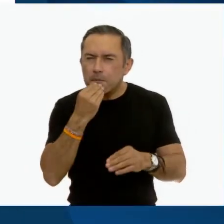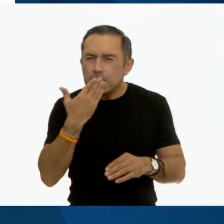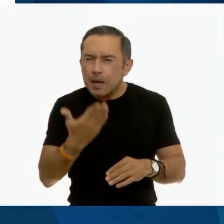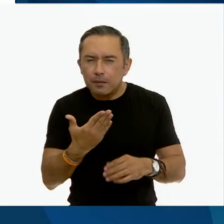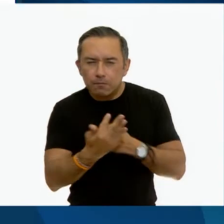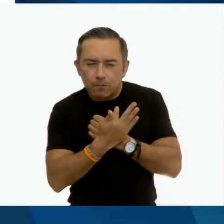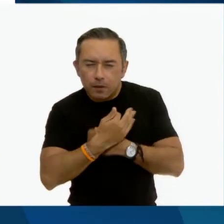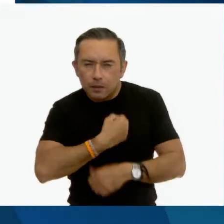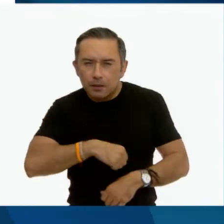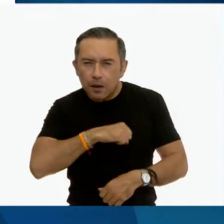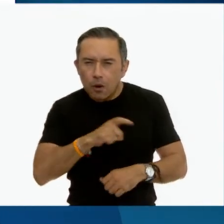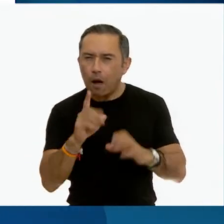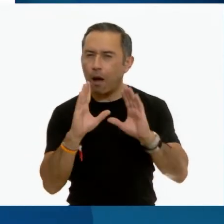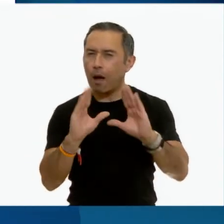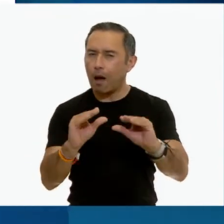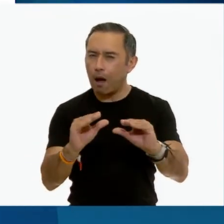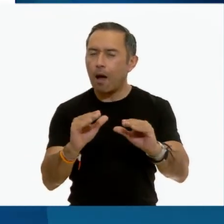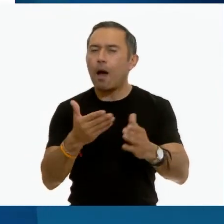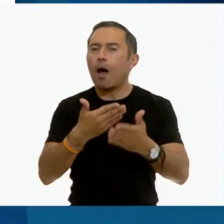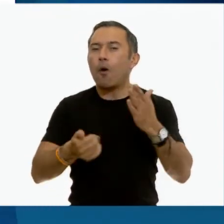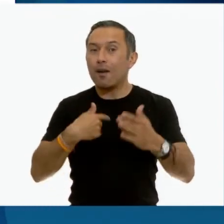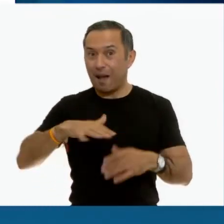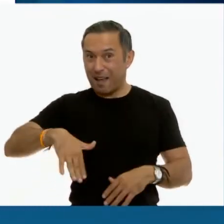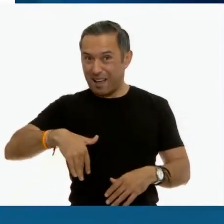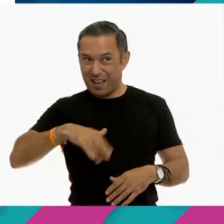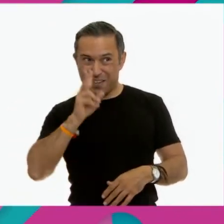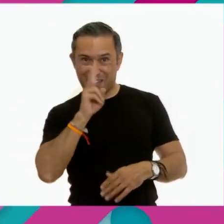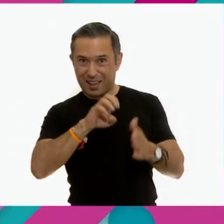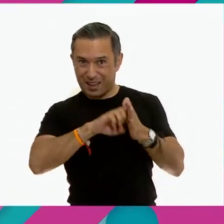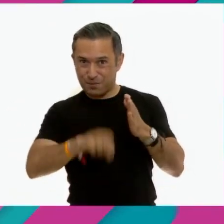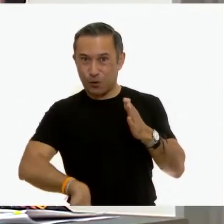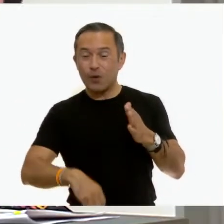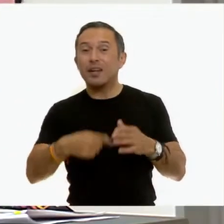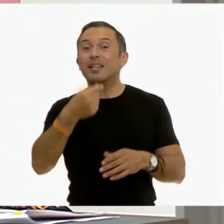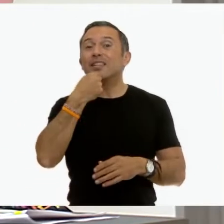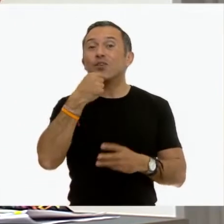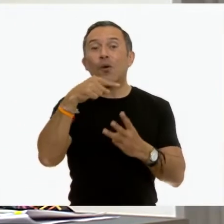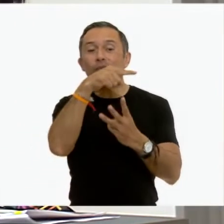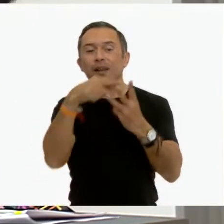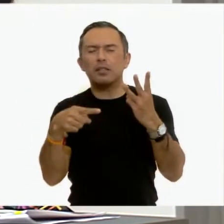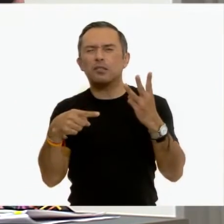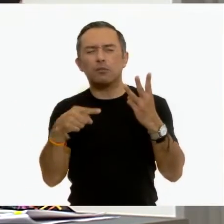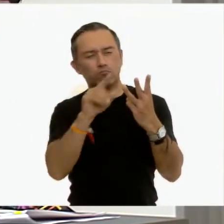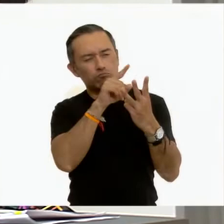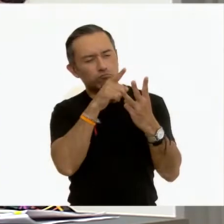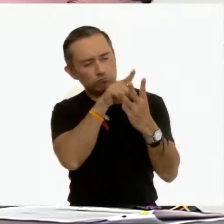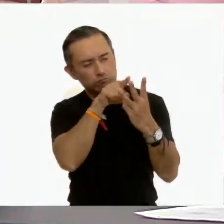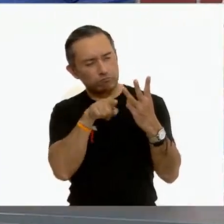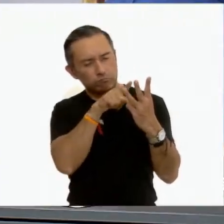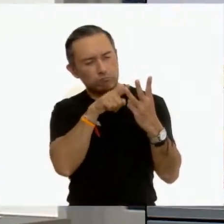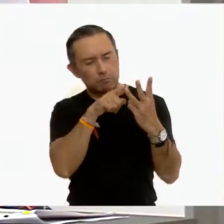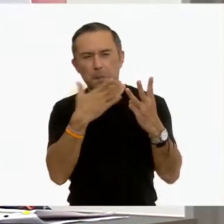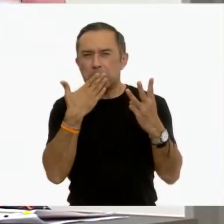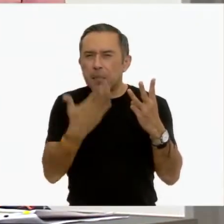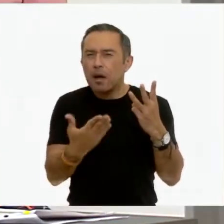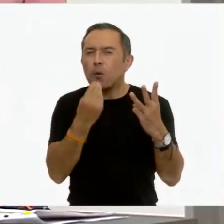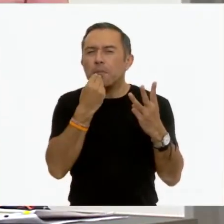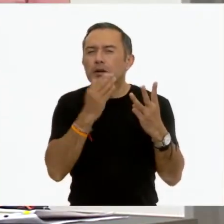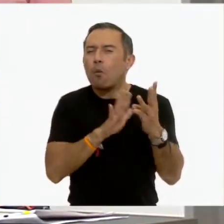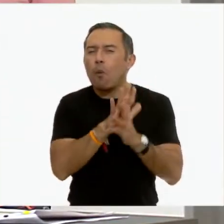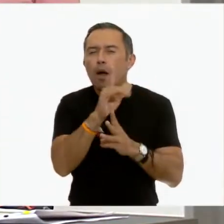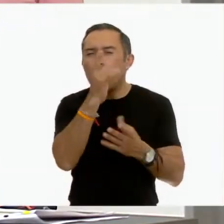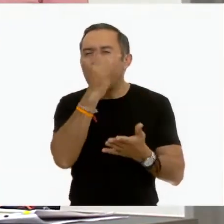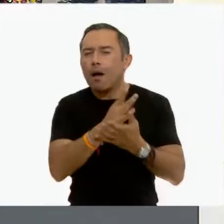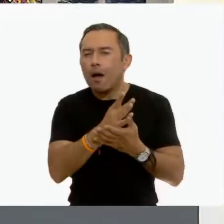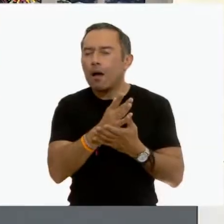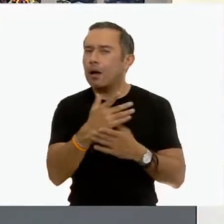¿cuál de los tres niños es el que se alimenta adecuadamente? Es que todavía nos quedan dudas, ¿verdad? Podemos notar que